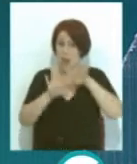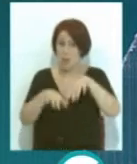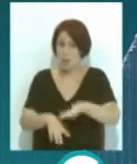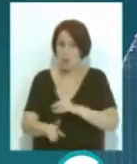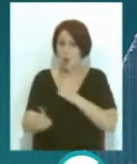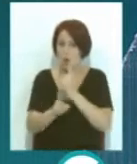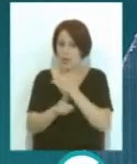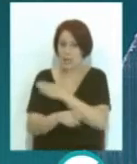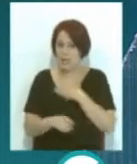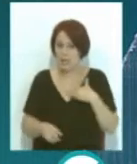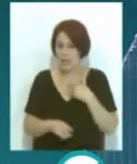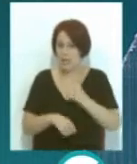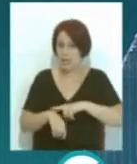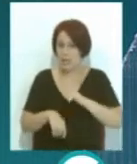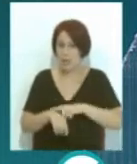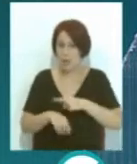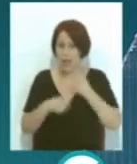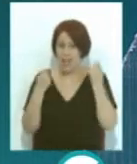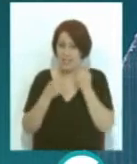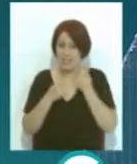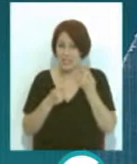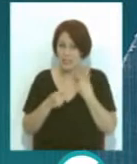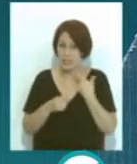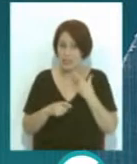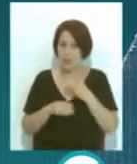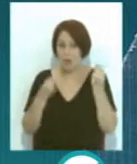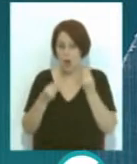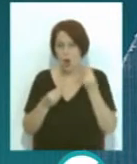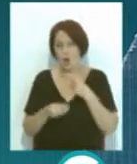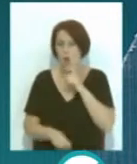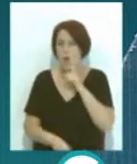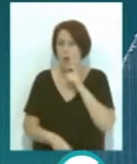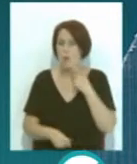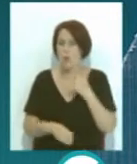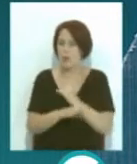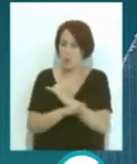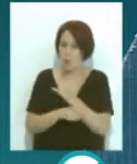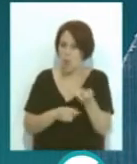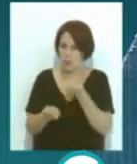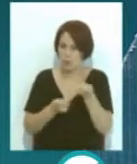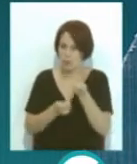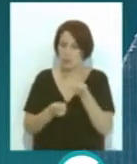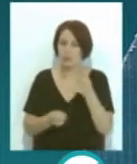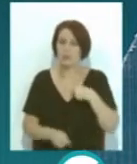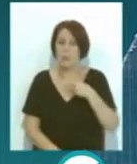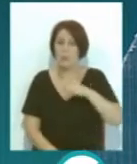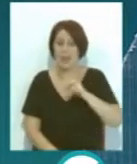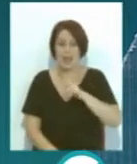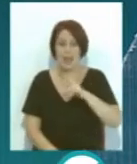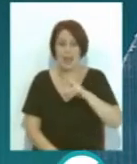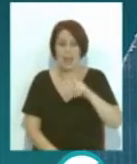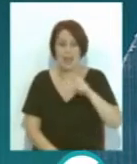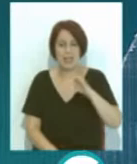pretende mejorar los tiempos de alerta mediante la coordinación institucional Fernando Grande Marlaska ha señalado que elige Cádiz